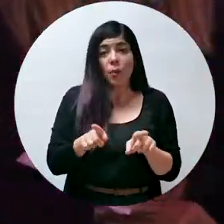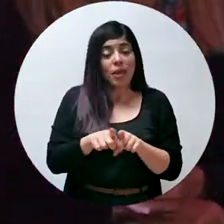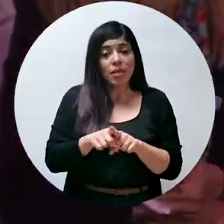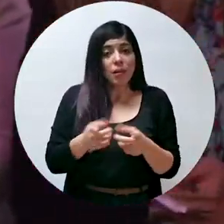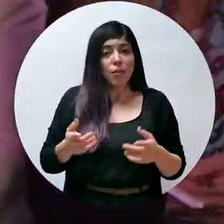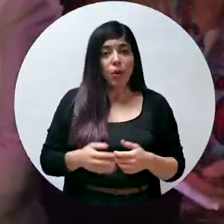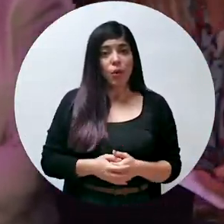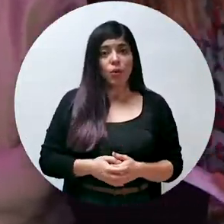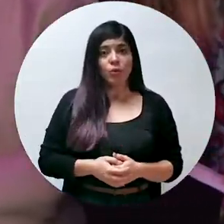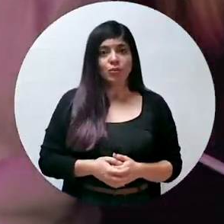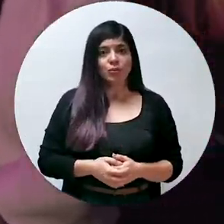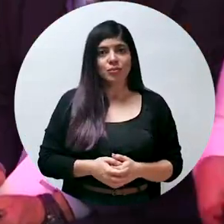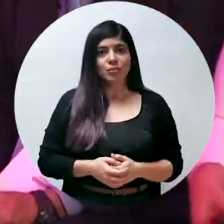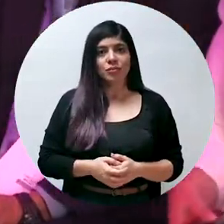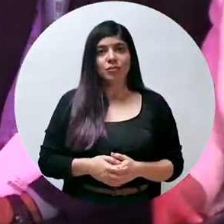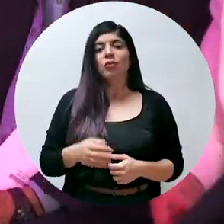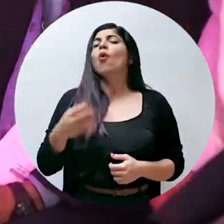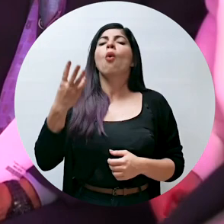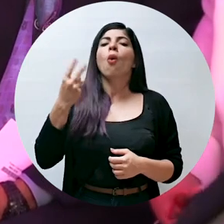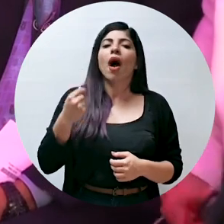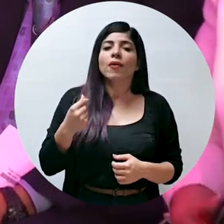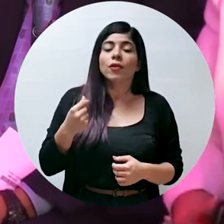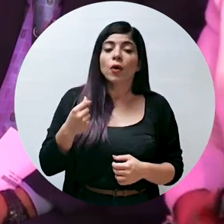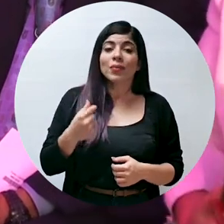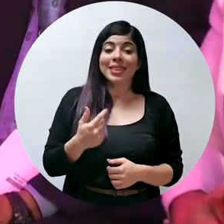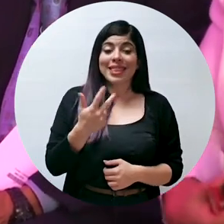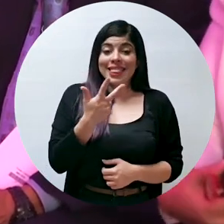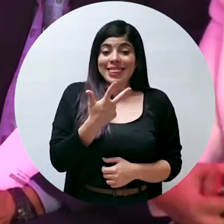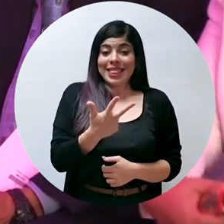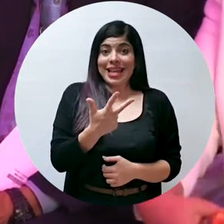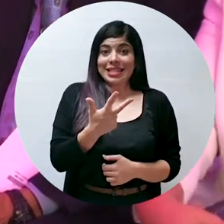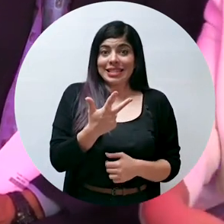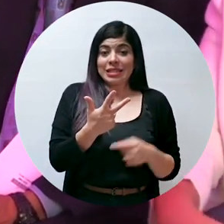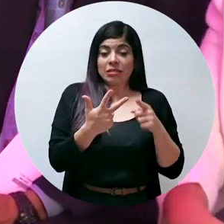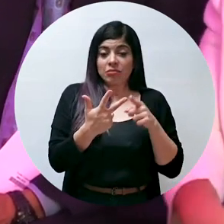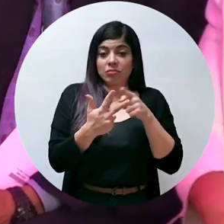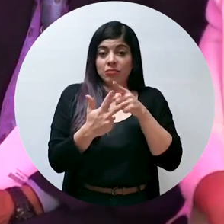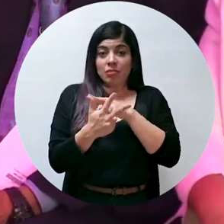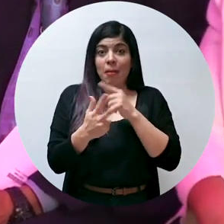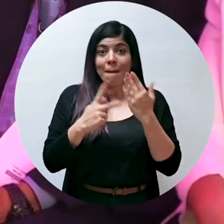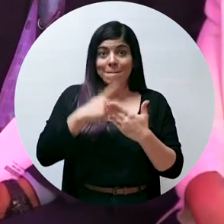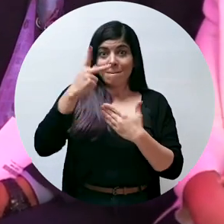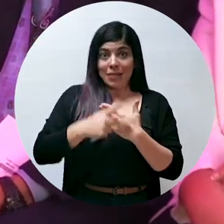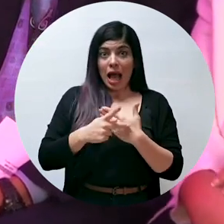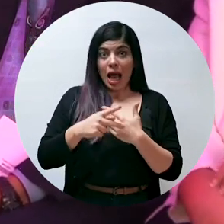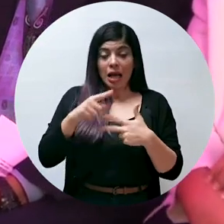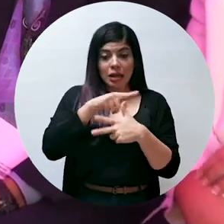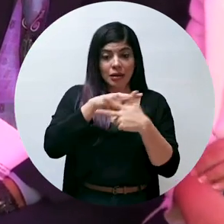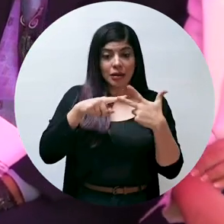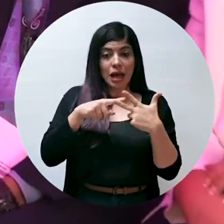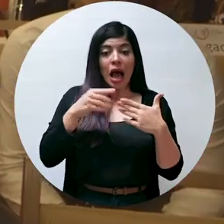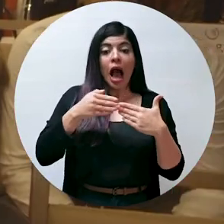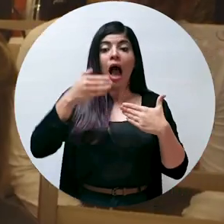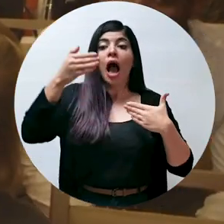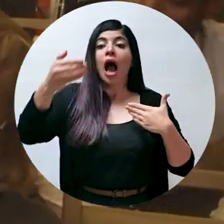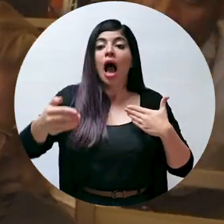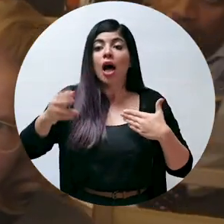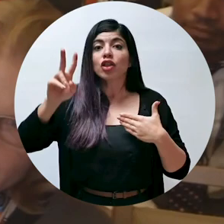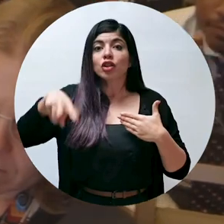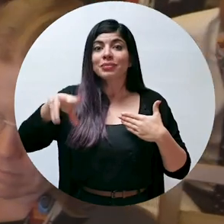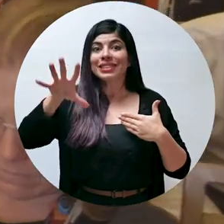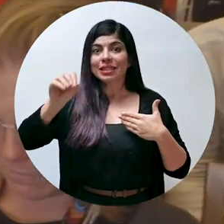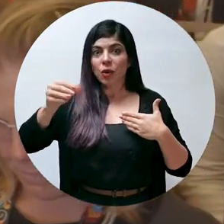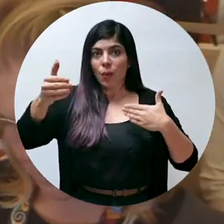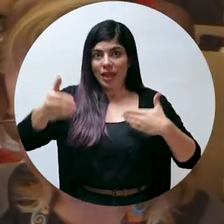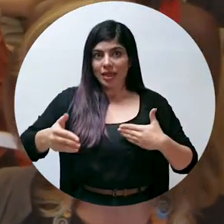Al medir los tres primeros ejes del plan hasta el 2050, es